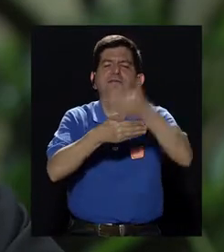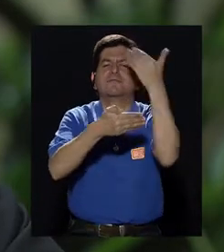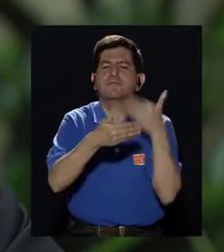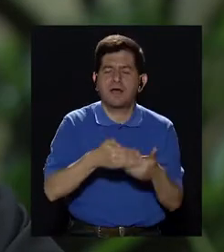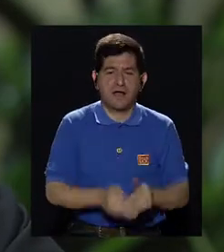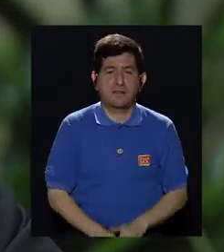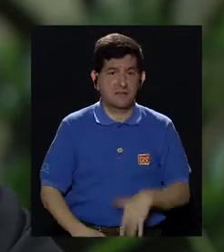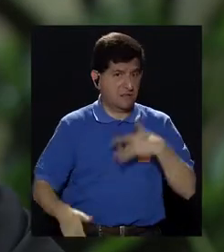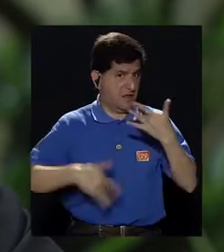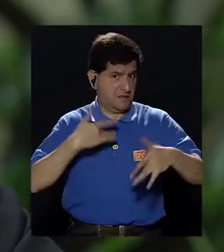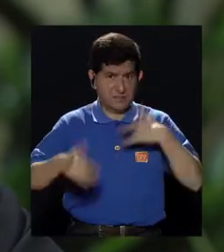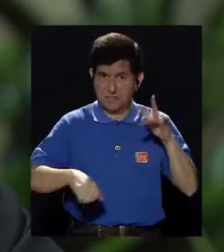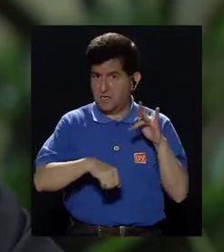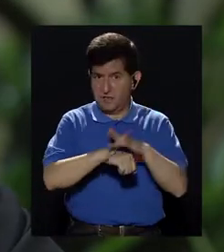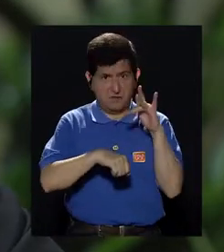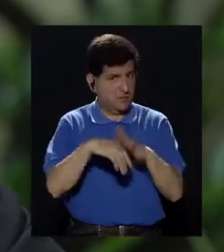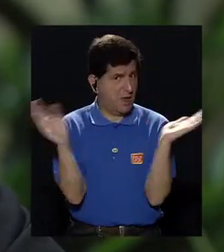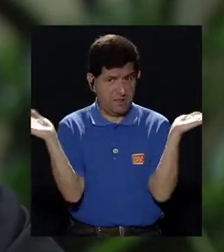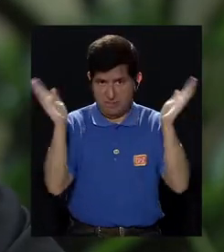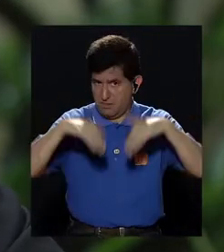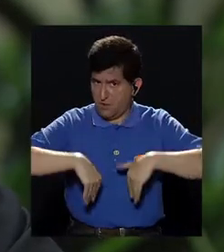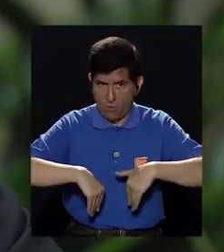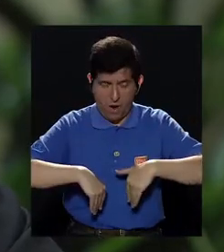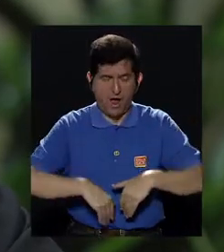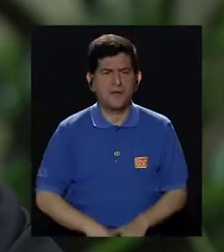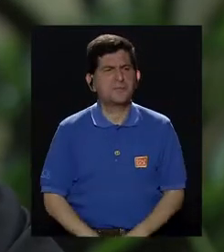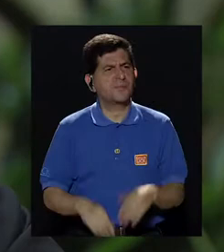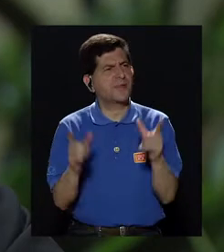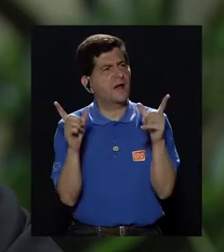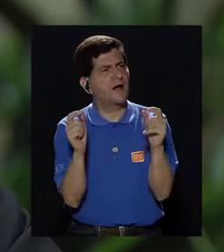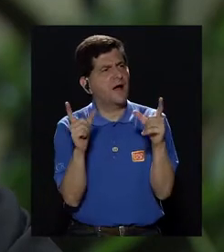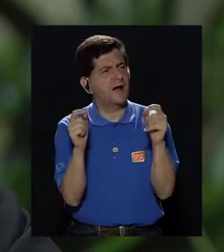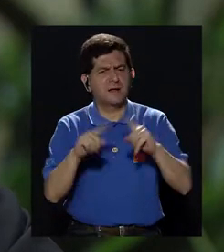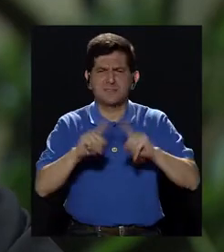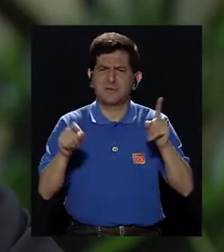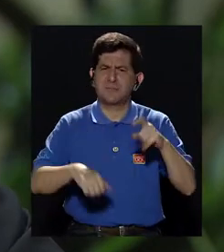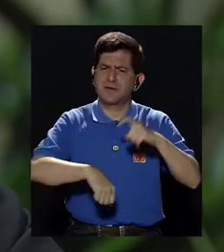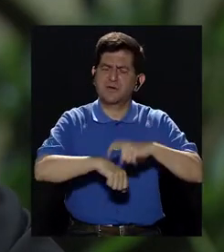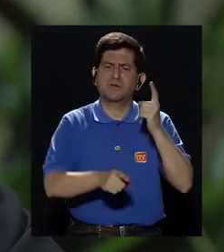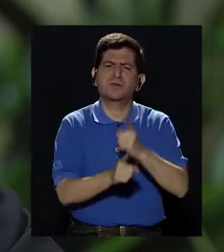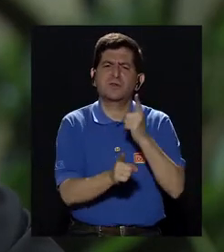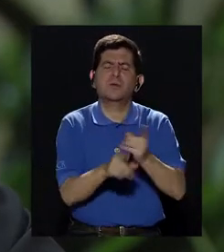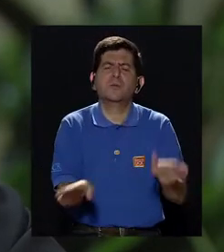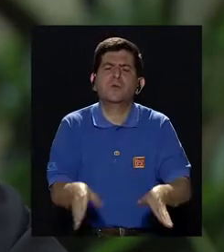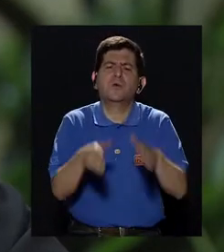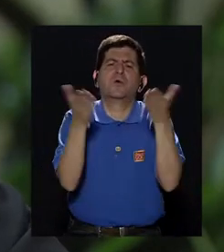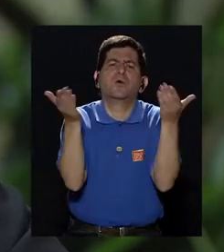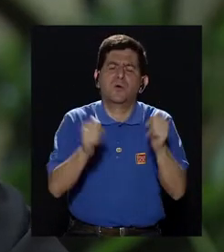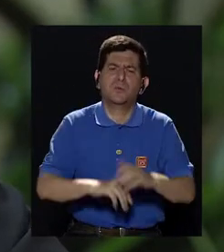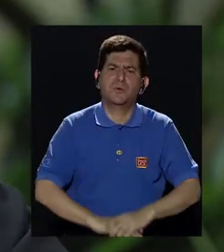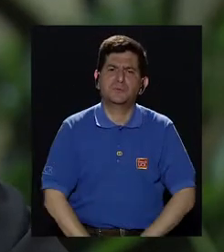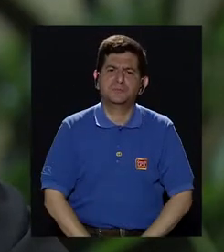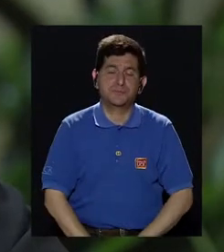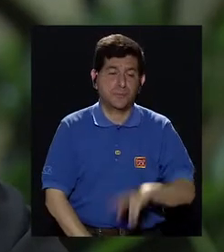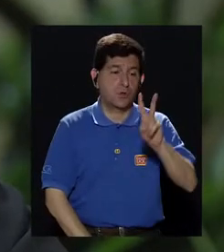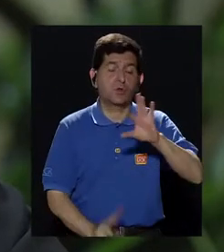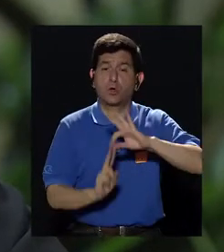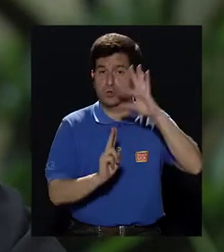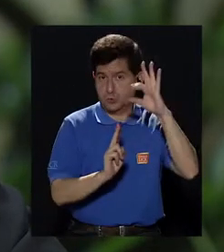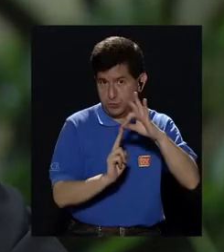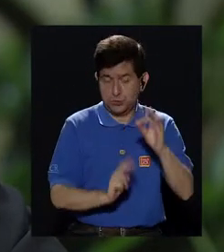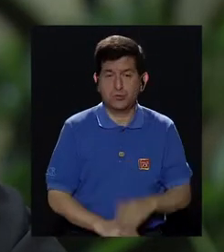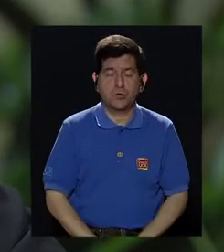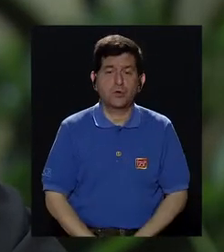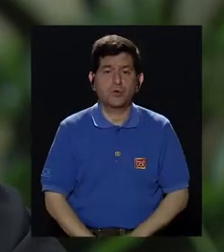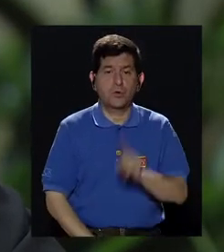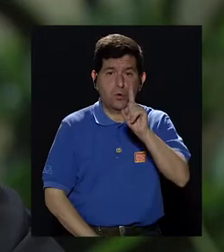que no hay síntomas tempranos, entonces siendo que es un cáncer uno dice, ¿cómo podemos llegar a tiempo? Entonces las dos opciones